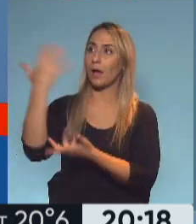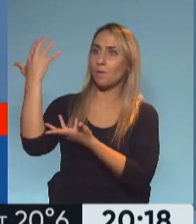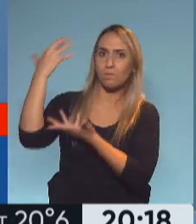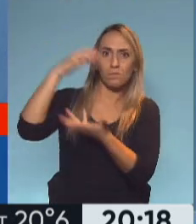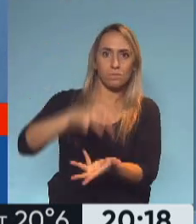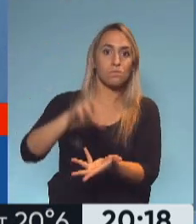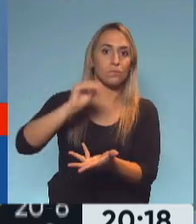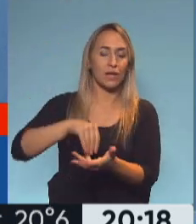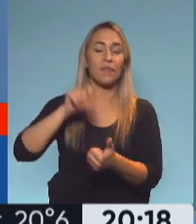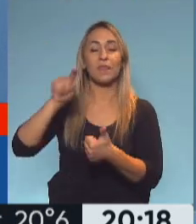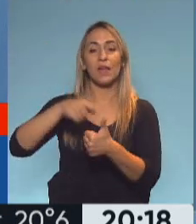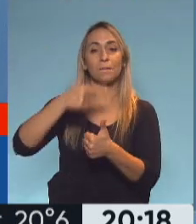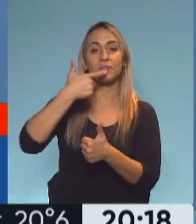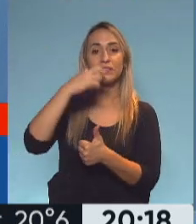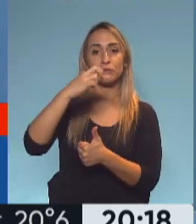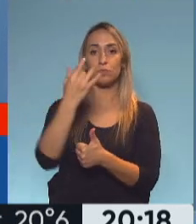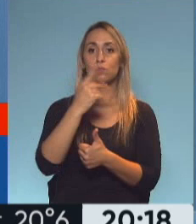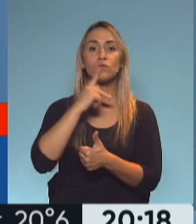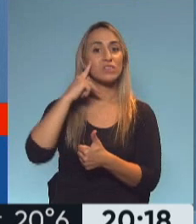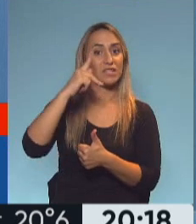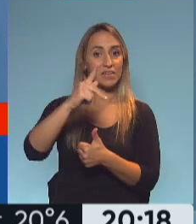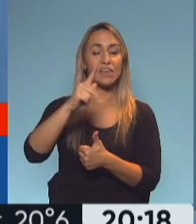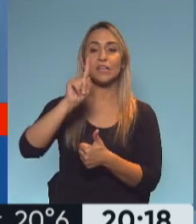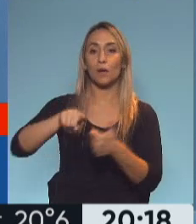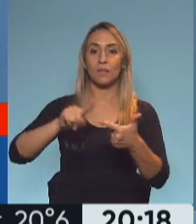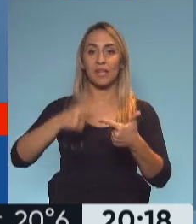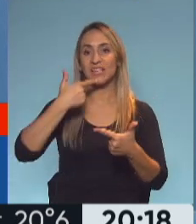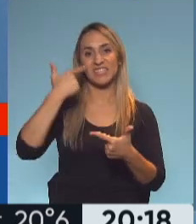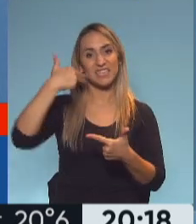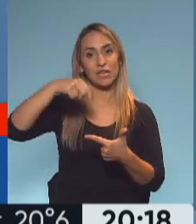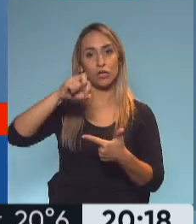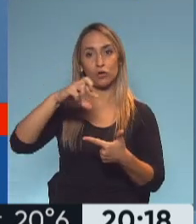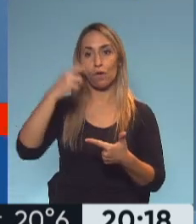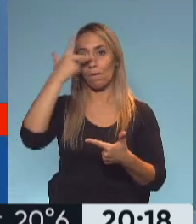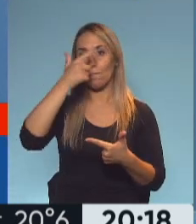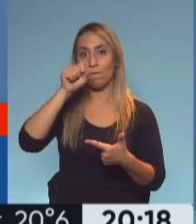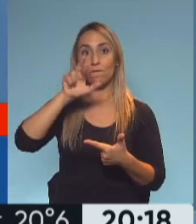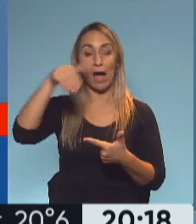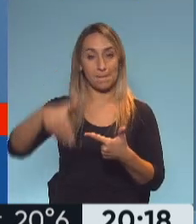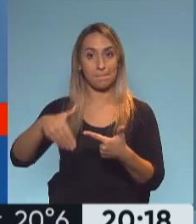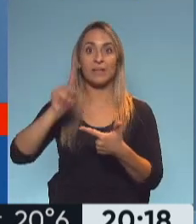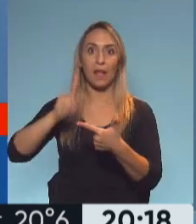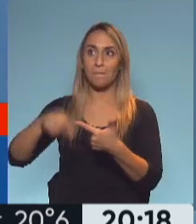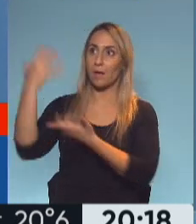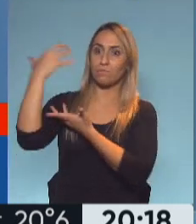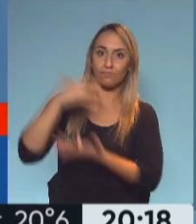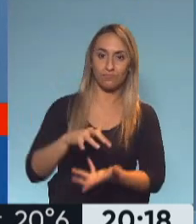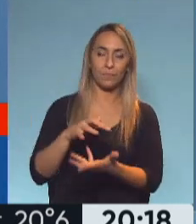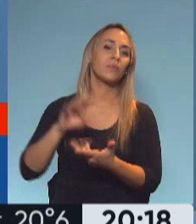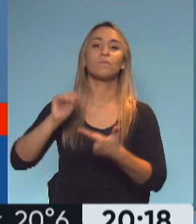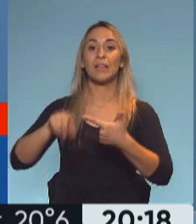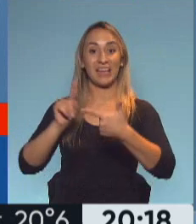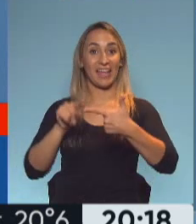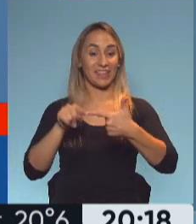vacunas, tanto Sputnik como seguramente Sinopharm, en esta semana, que nos van a permitir ahora, además a la Sinopharm se